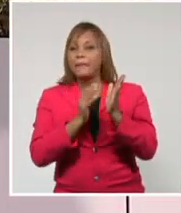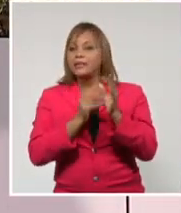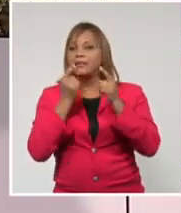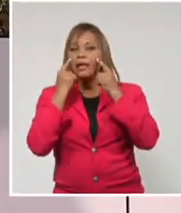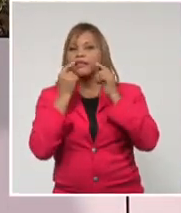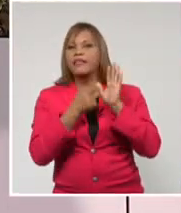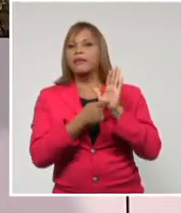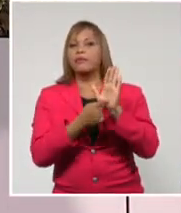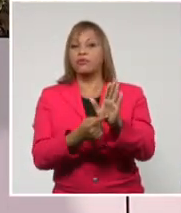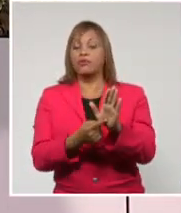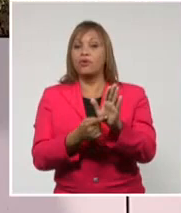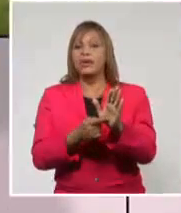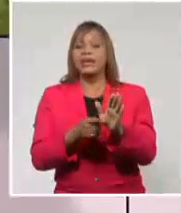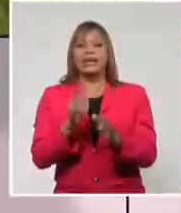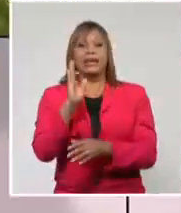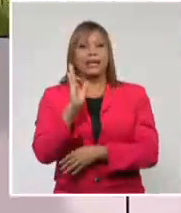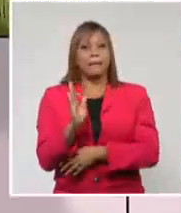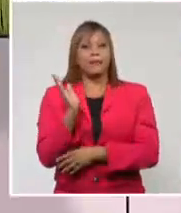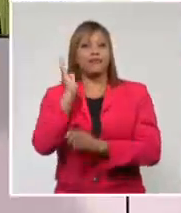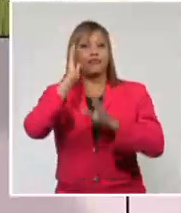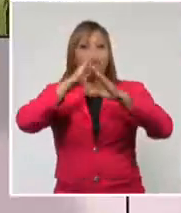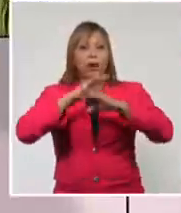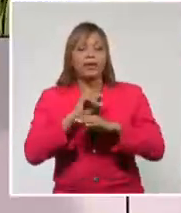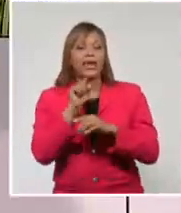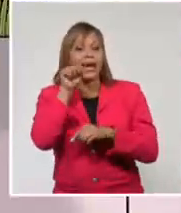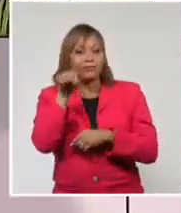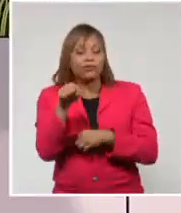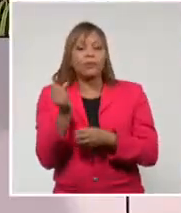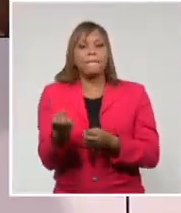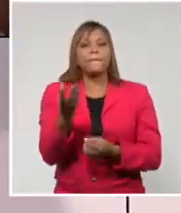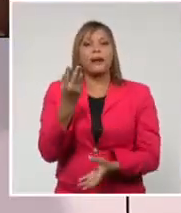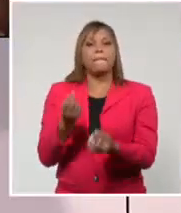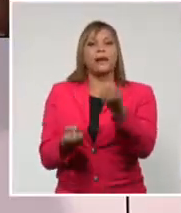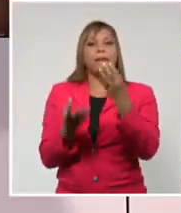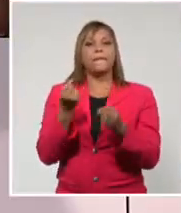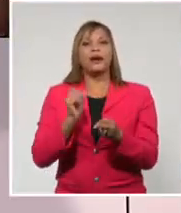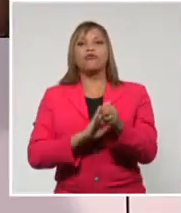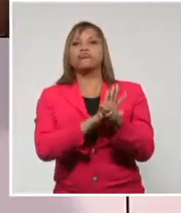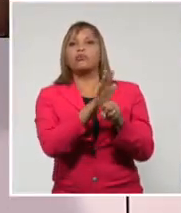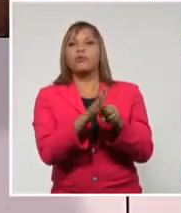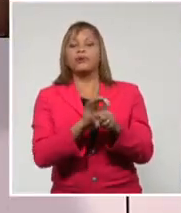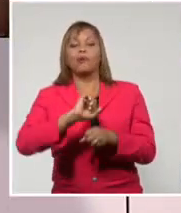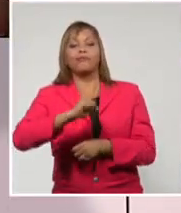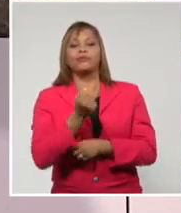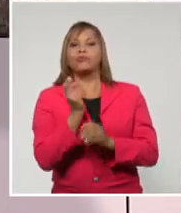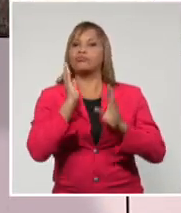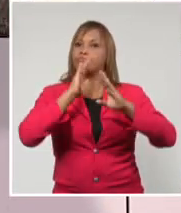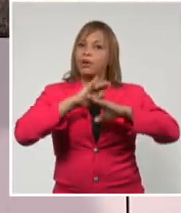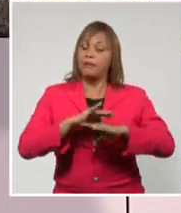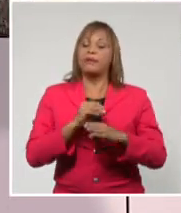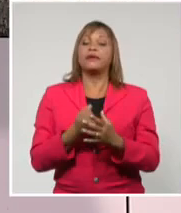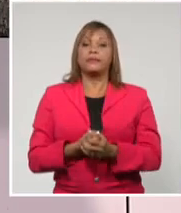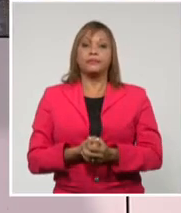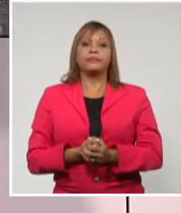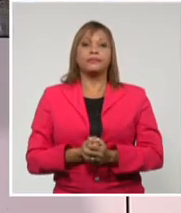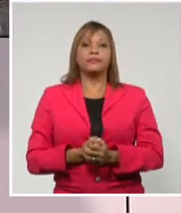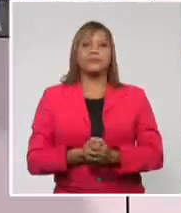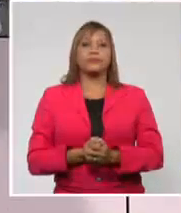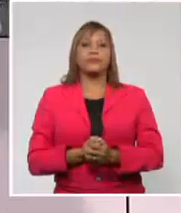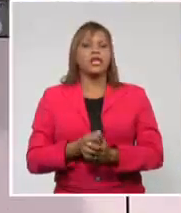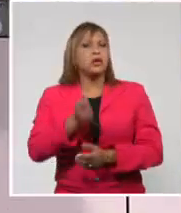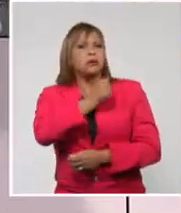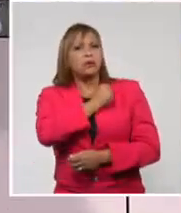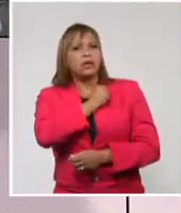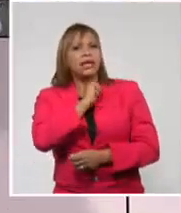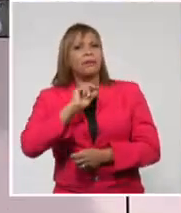respeto a las medidas sanitarias, aparecieron rebrotes más complejos de contener que la primera oleada del virus en Cuba. No queremos